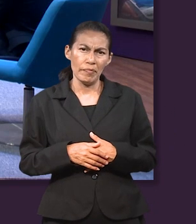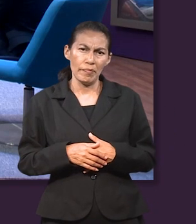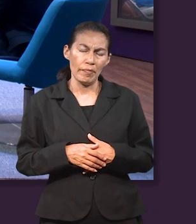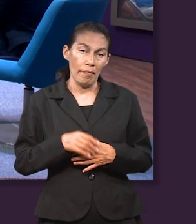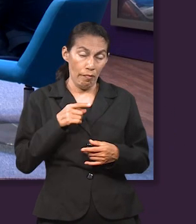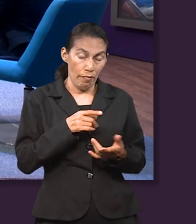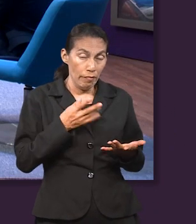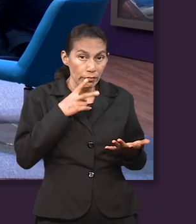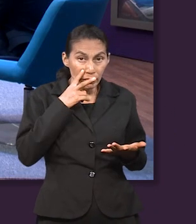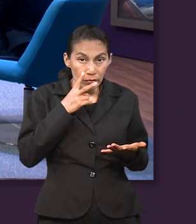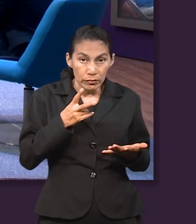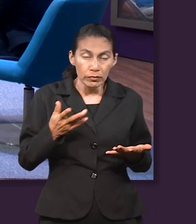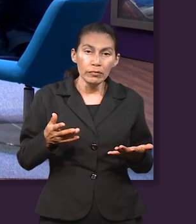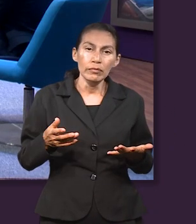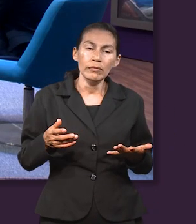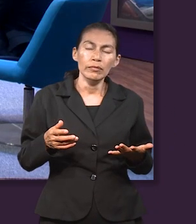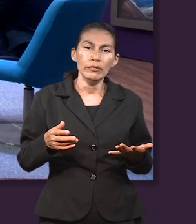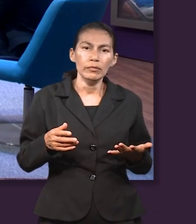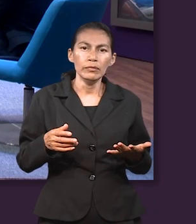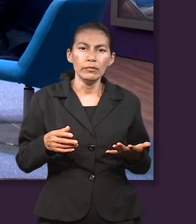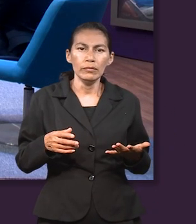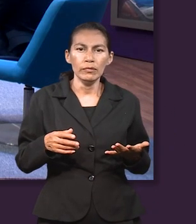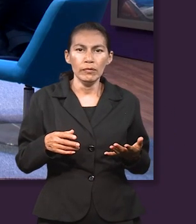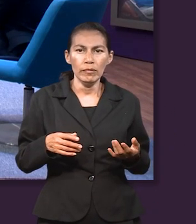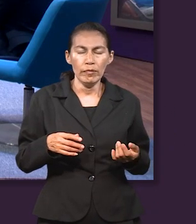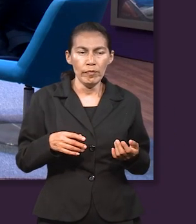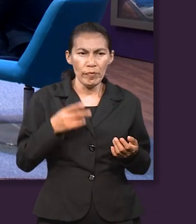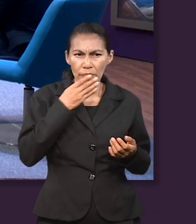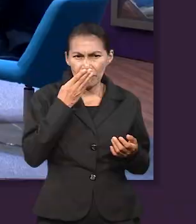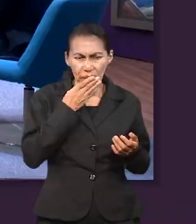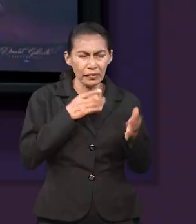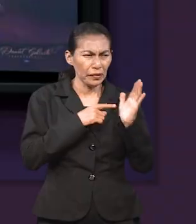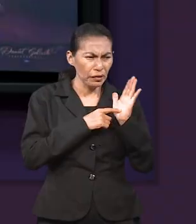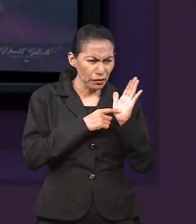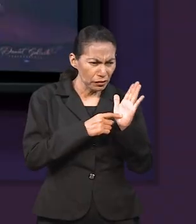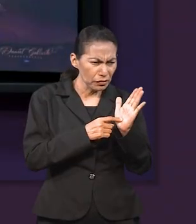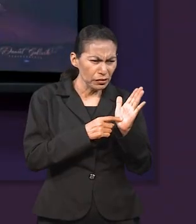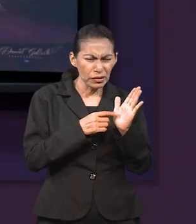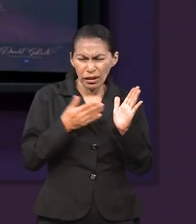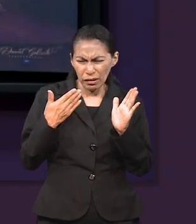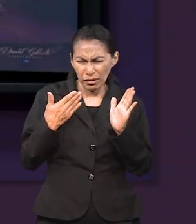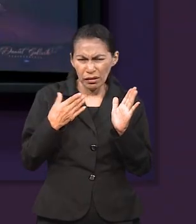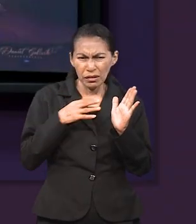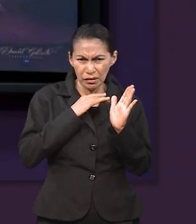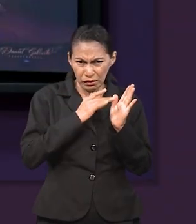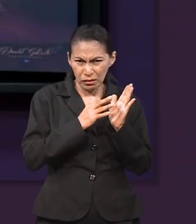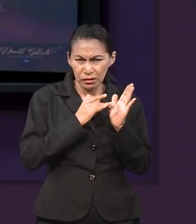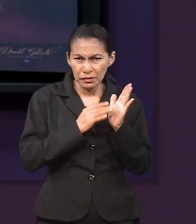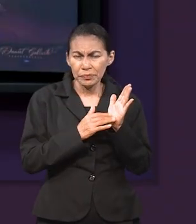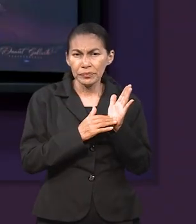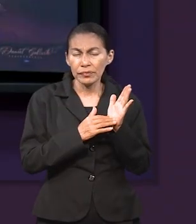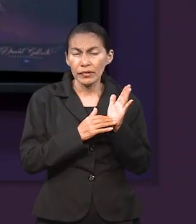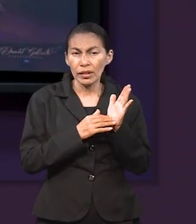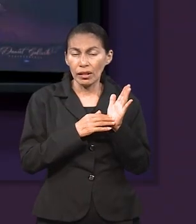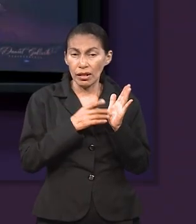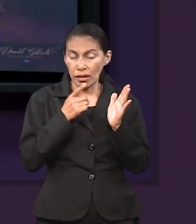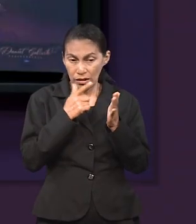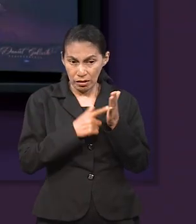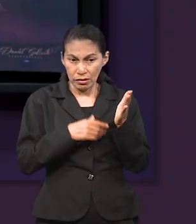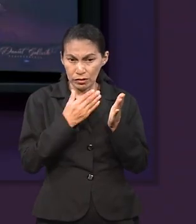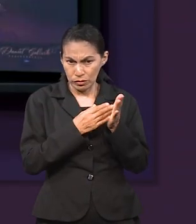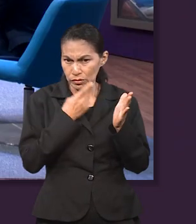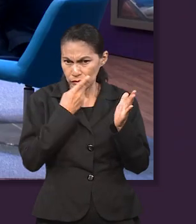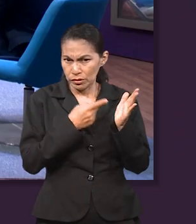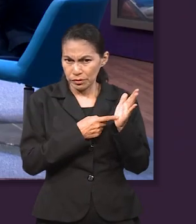Yo creo que probar su fe, más que nada que viera, y como mencionaba el